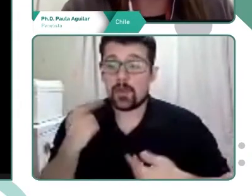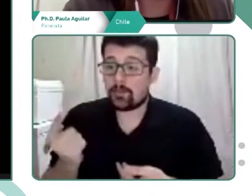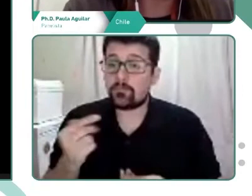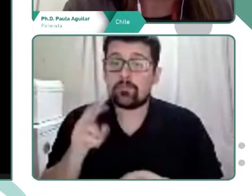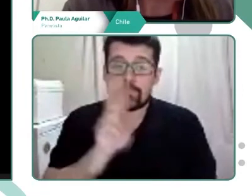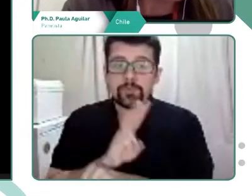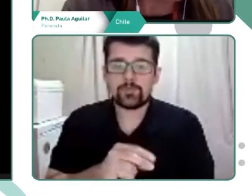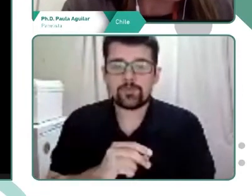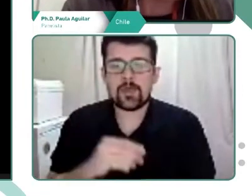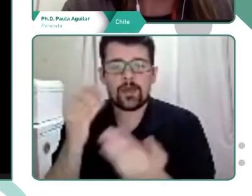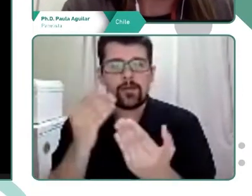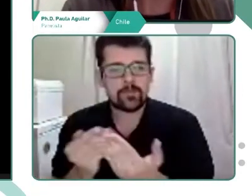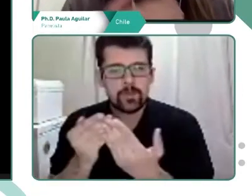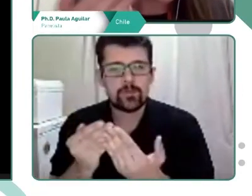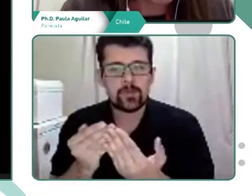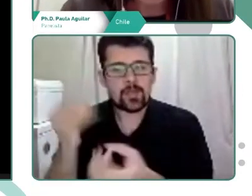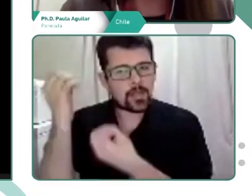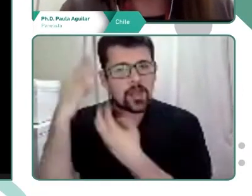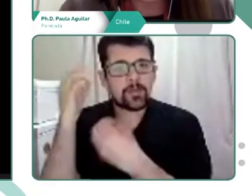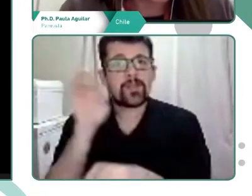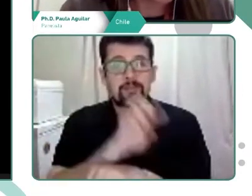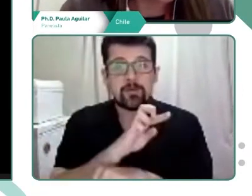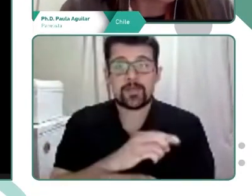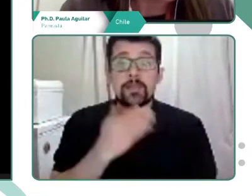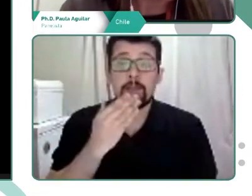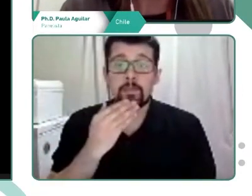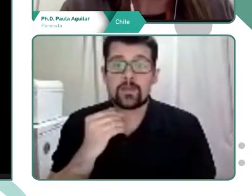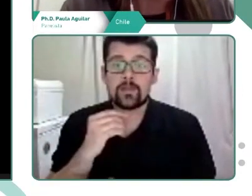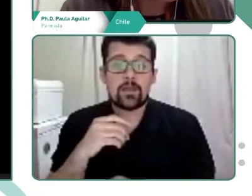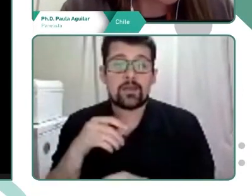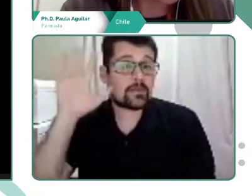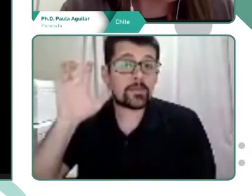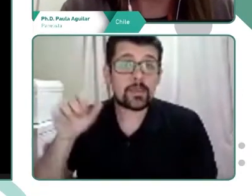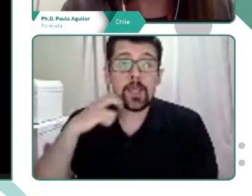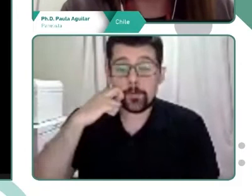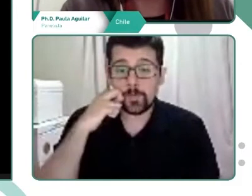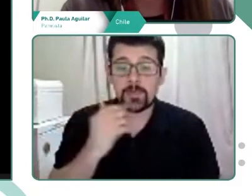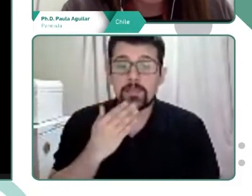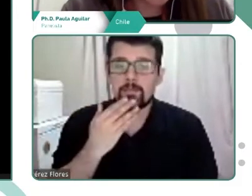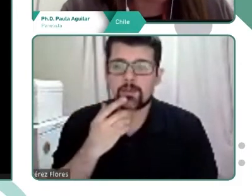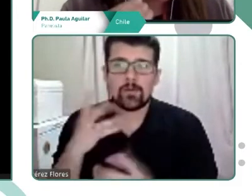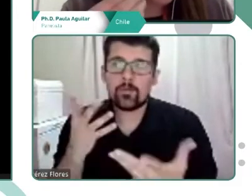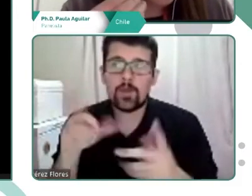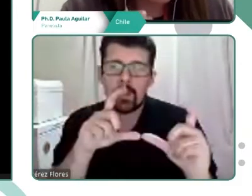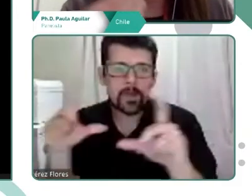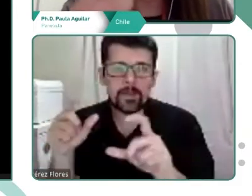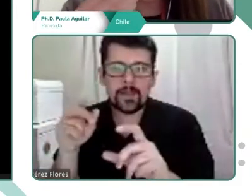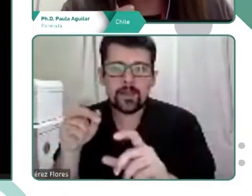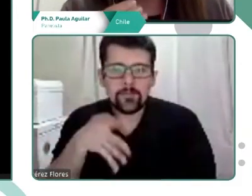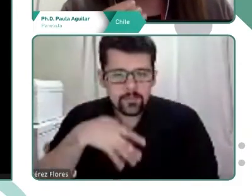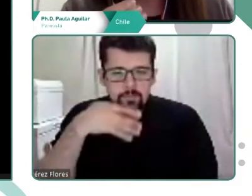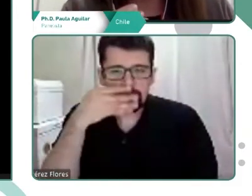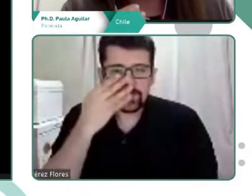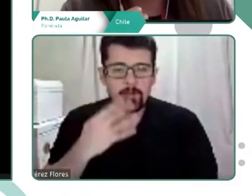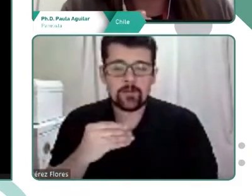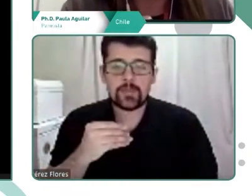estudiar pedagogía. Bueno, las cualidades humanas del homenajeado, las imágenes sensoriales, los olores, los sonidos que están